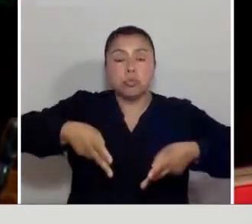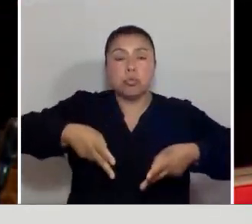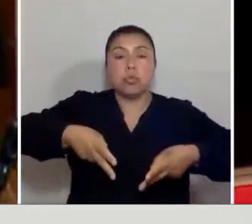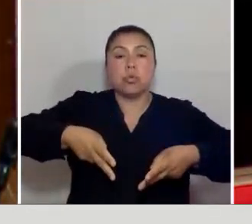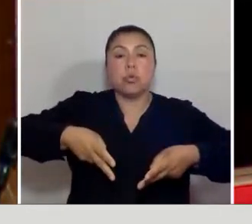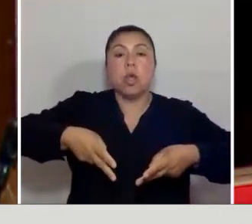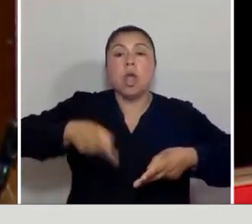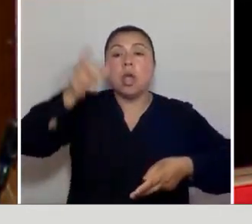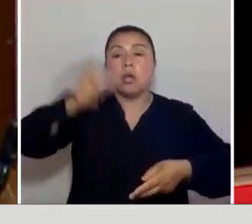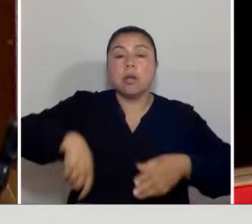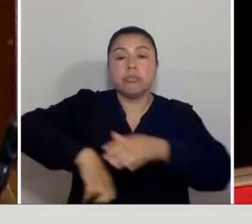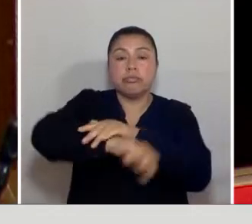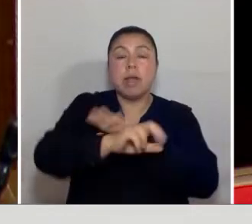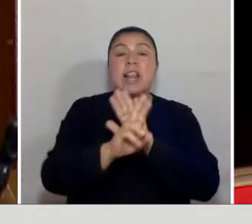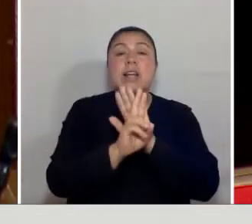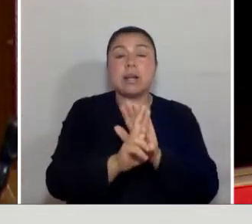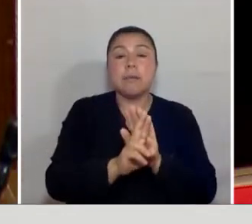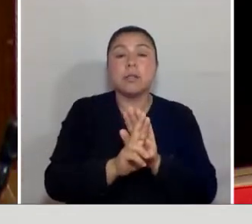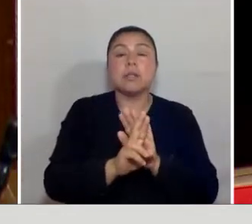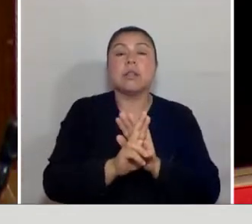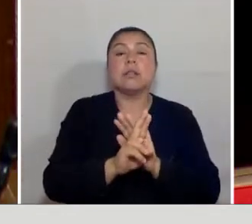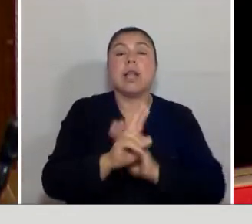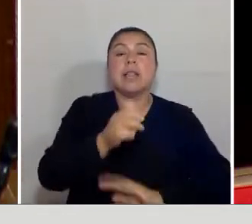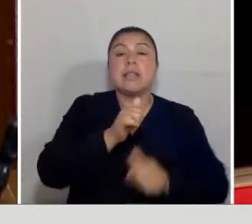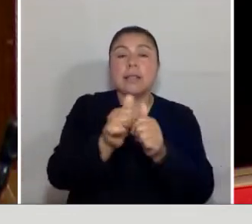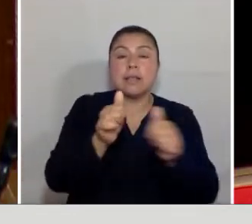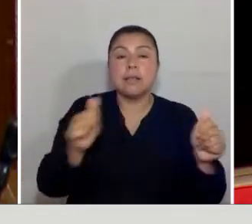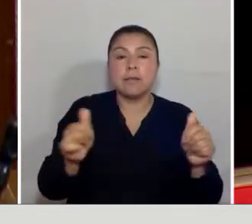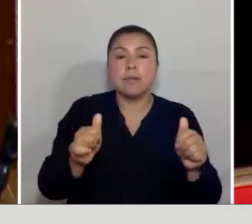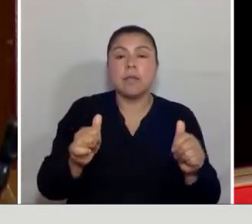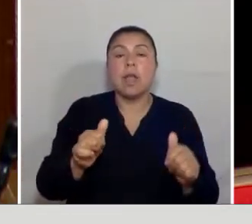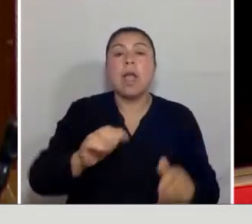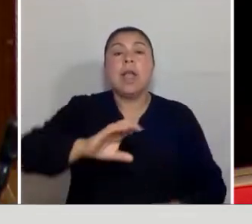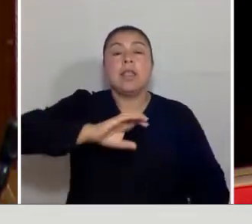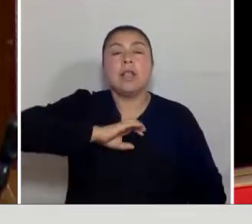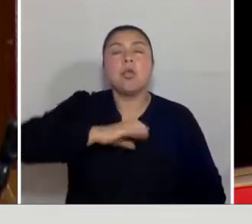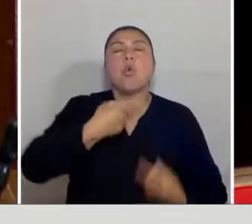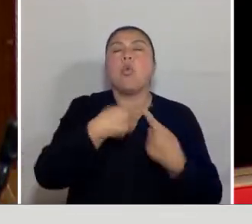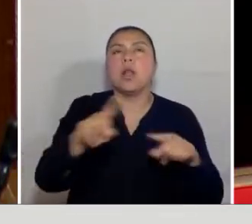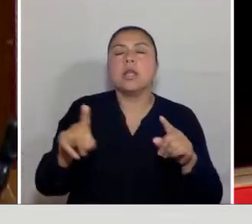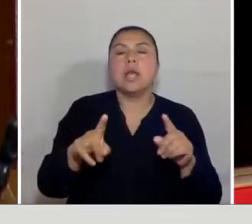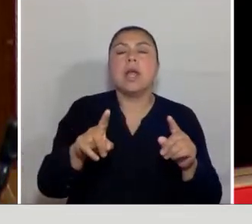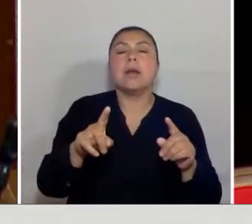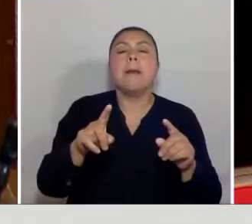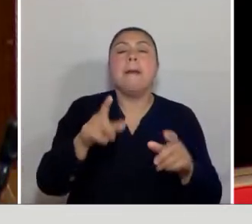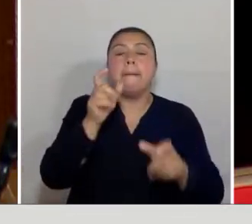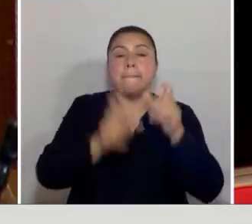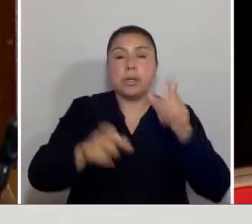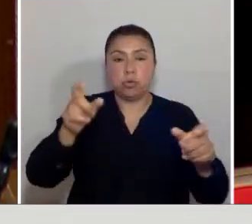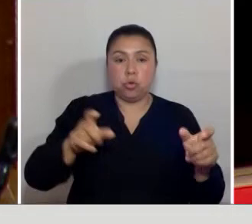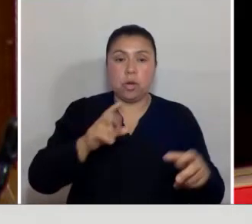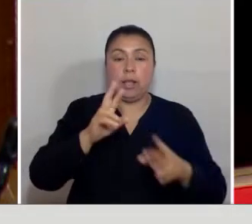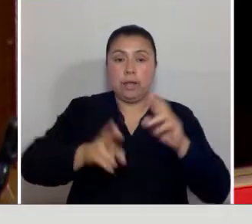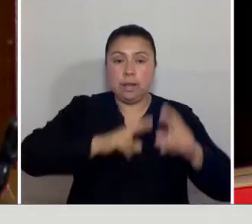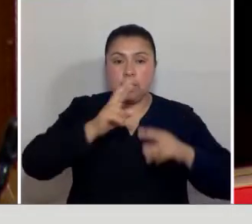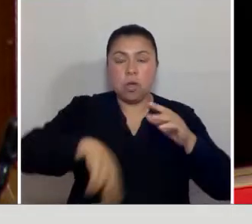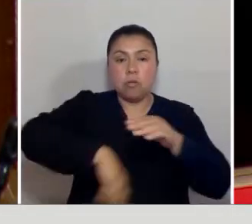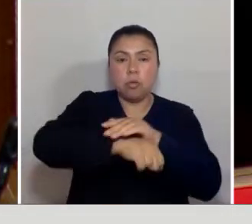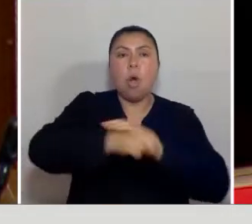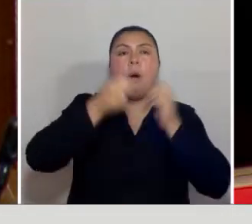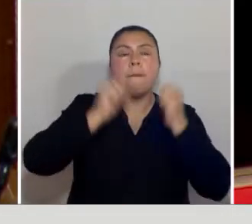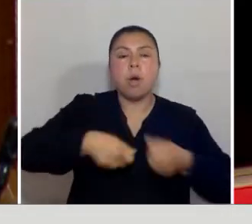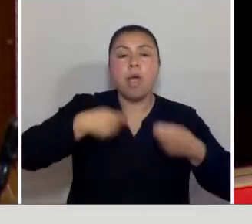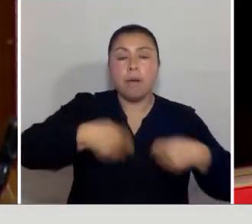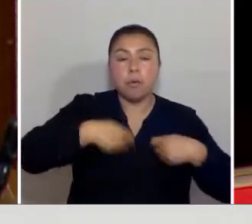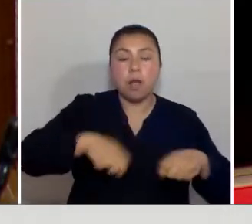representantes, dirigentes, entrenadores y cualquier persona ligada al fútbol pueda apostar. En Deportes Puerto Montt,